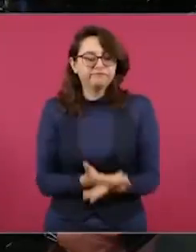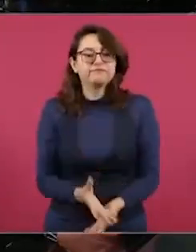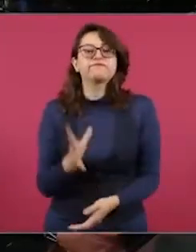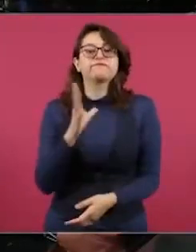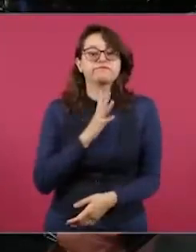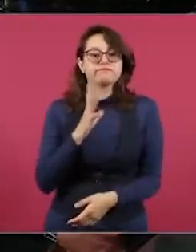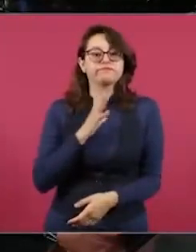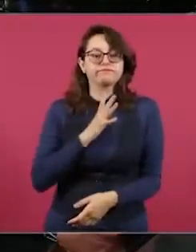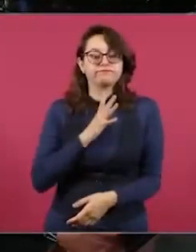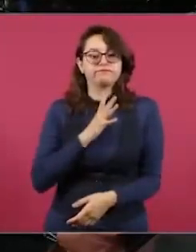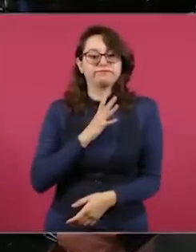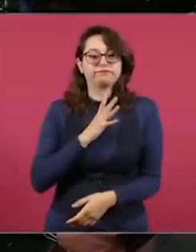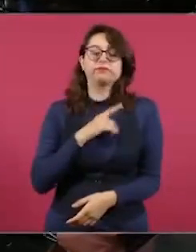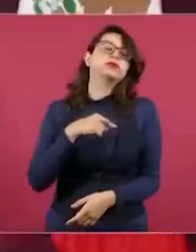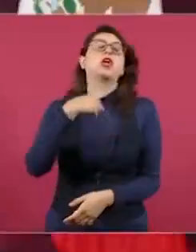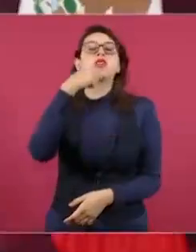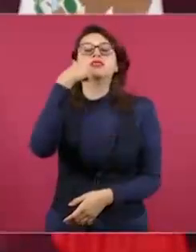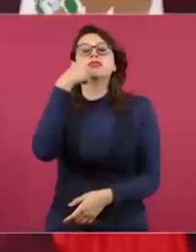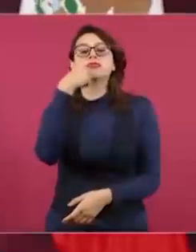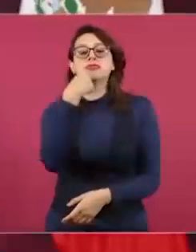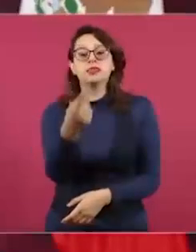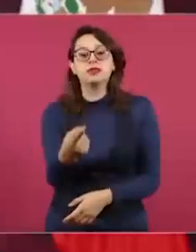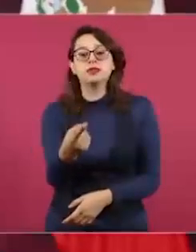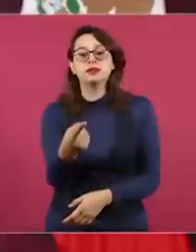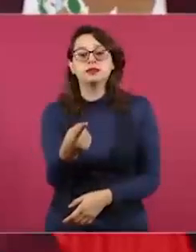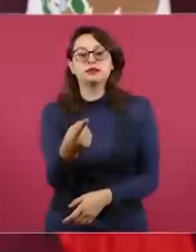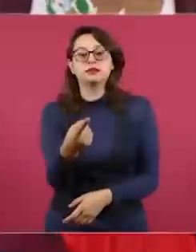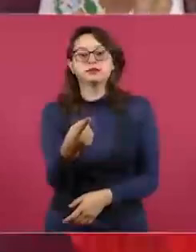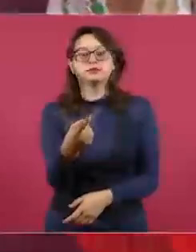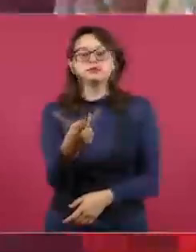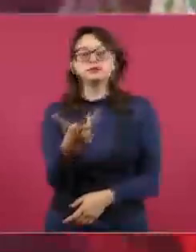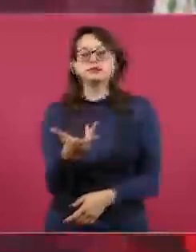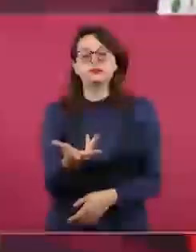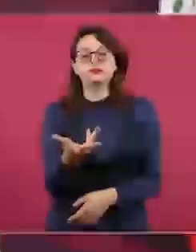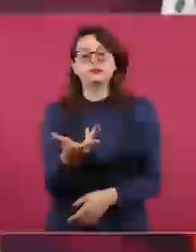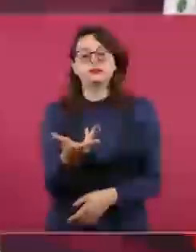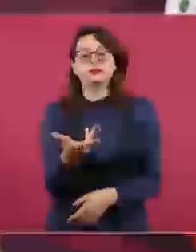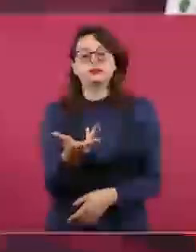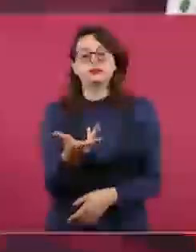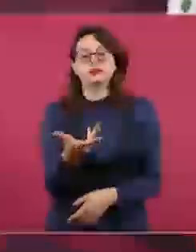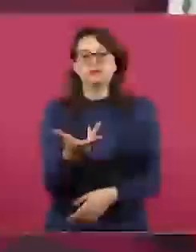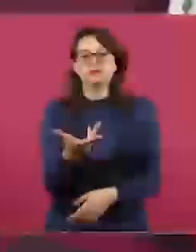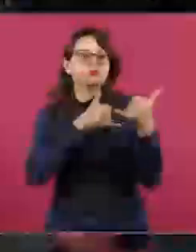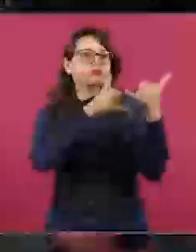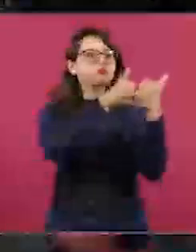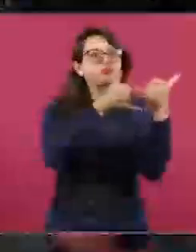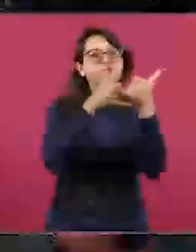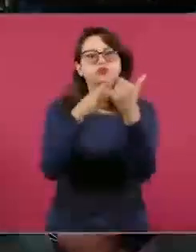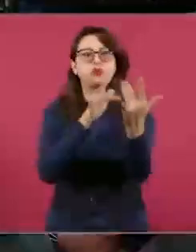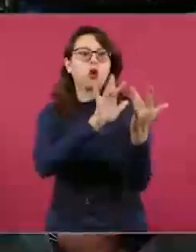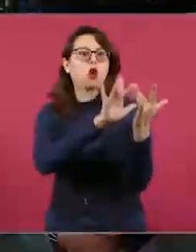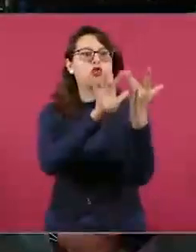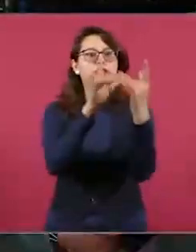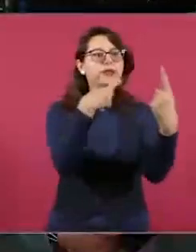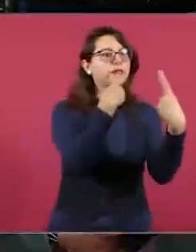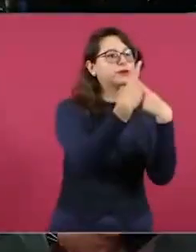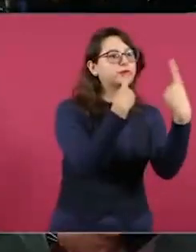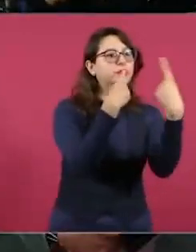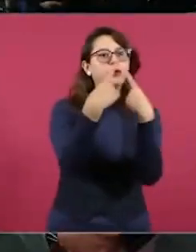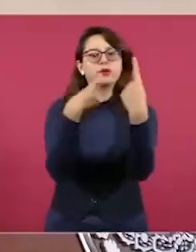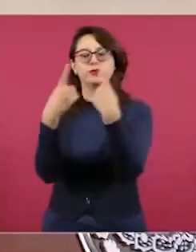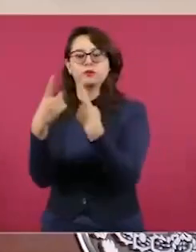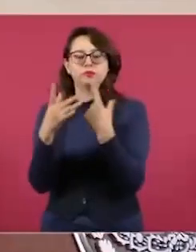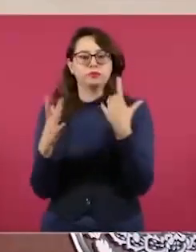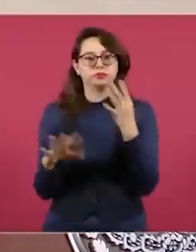Y sostuve que en premio, como pago, Calderón le había